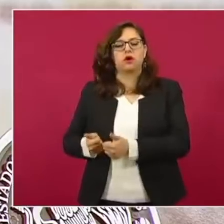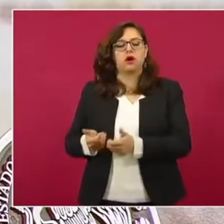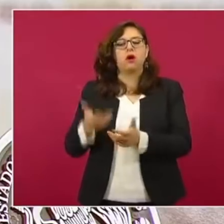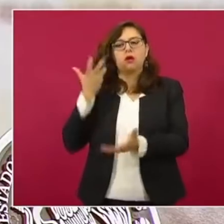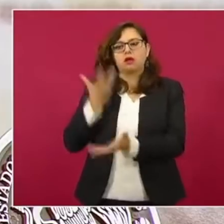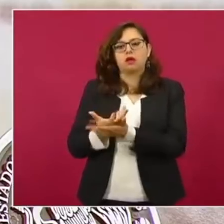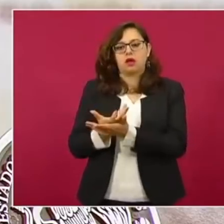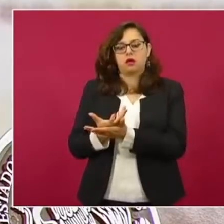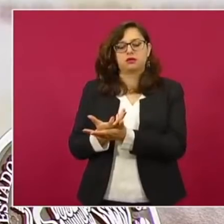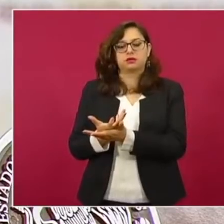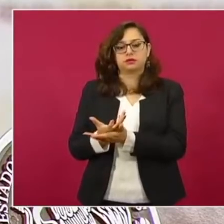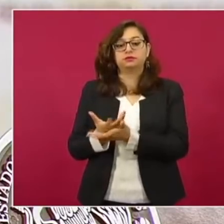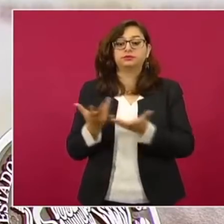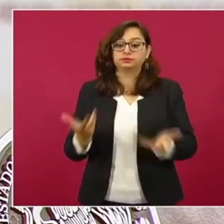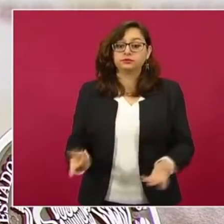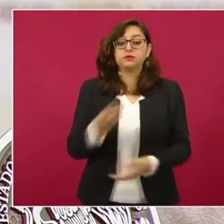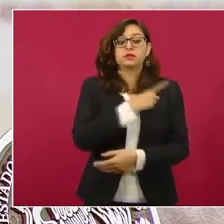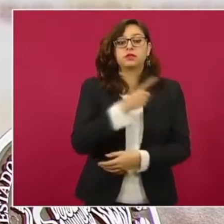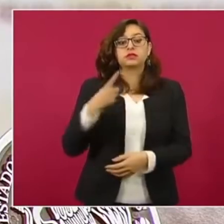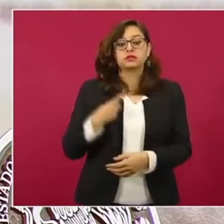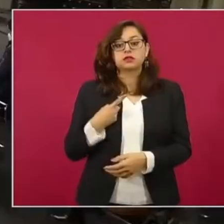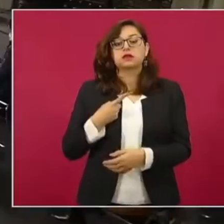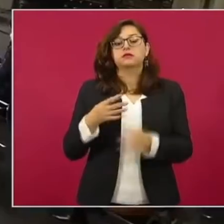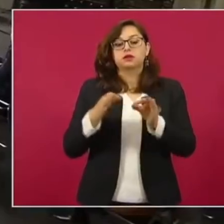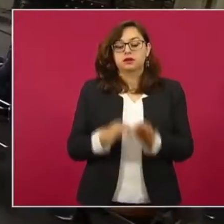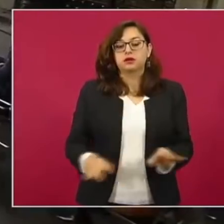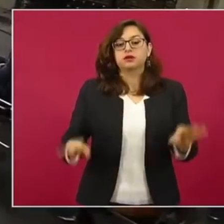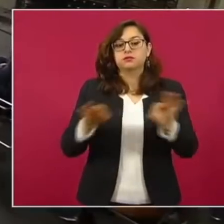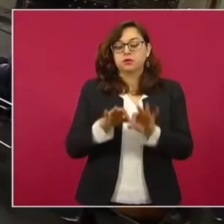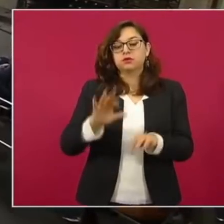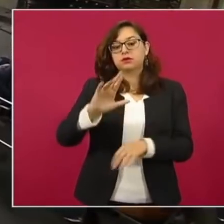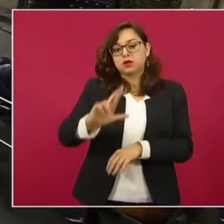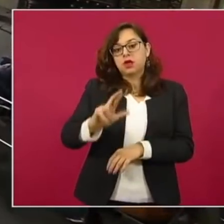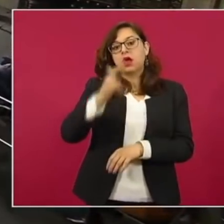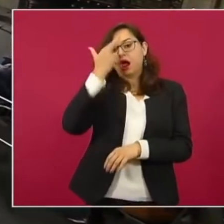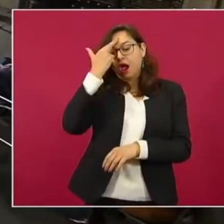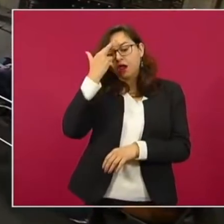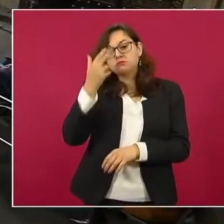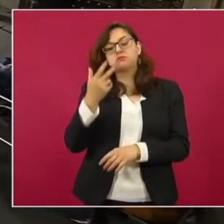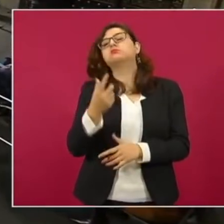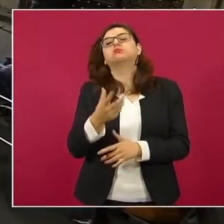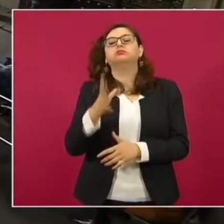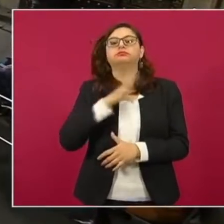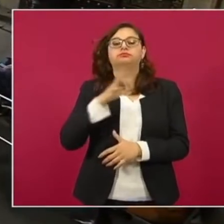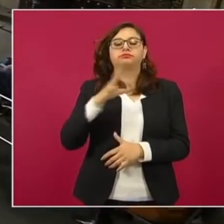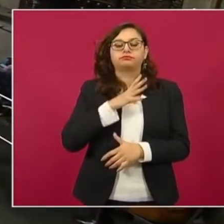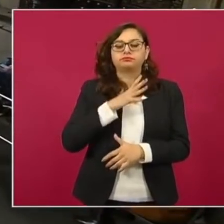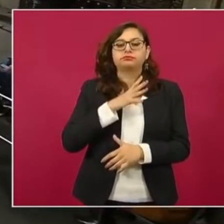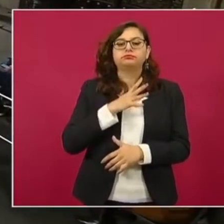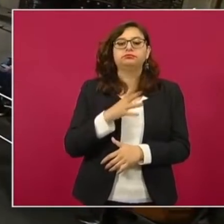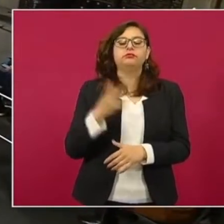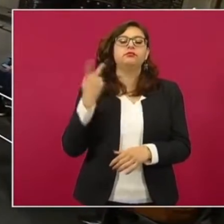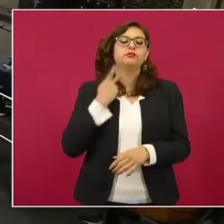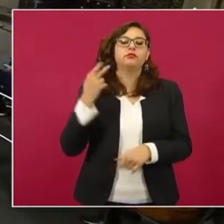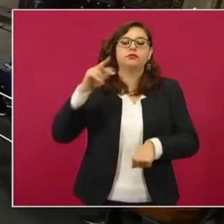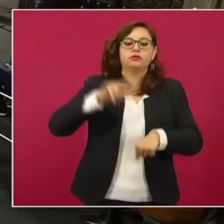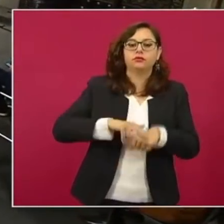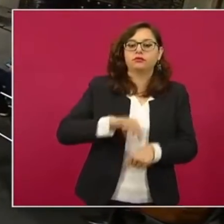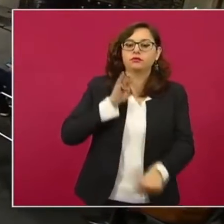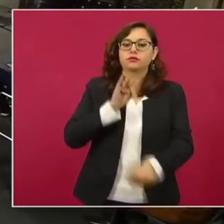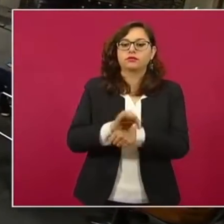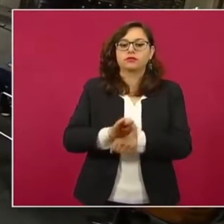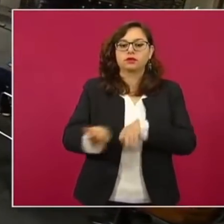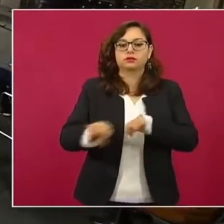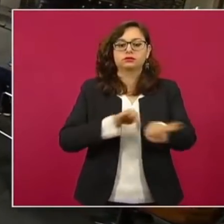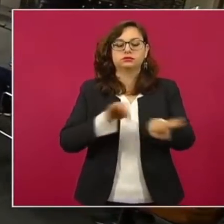Importante el recordar que existe la Procuraduría de Defensa del Trabajo. El día de ayer pusimos los teléfonos a ver si los